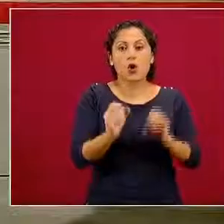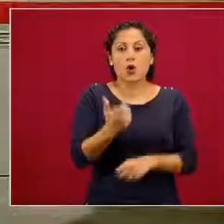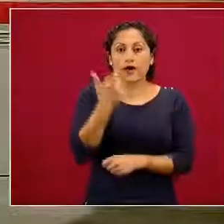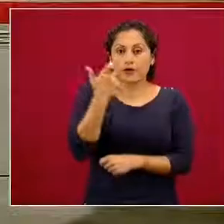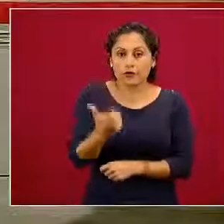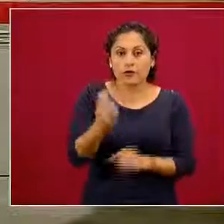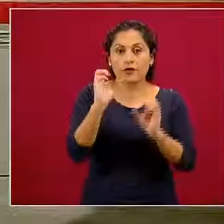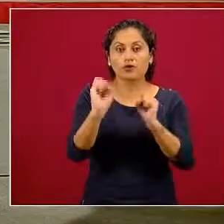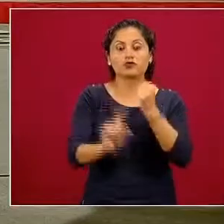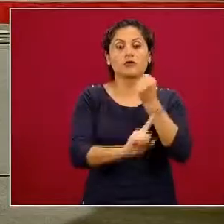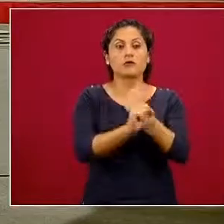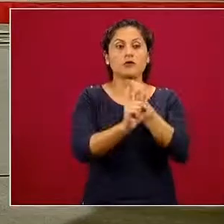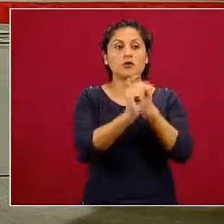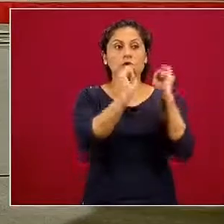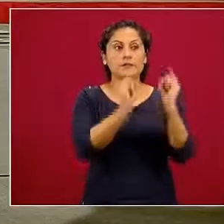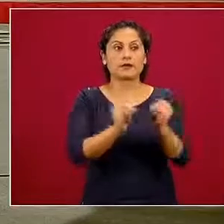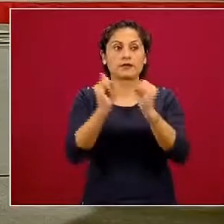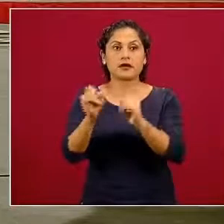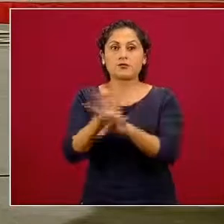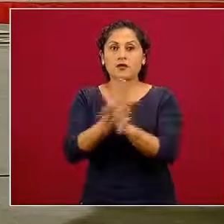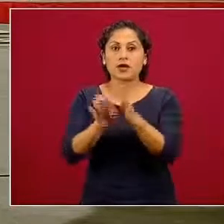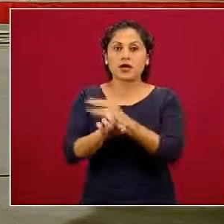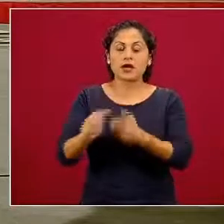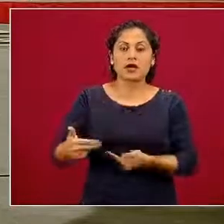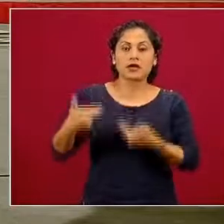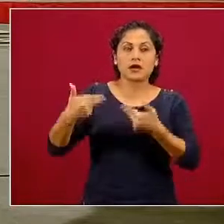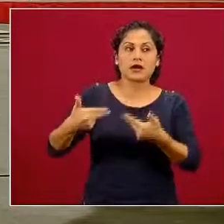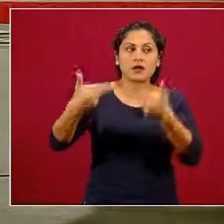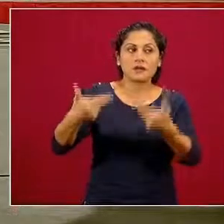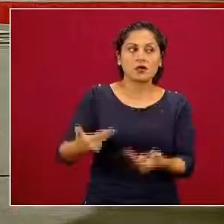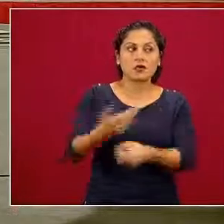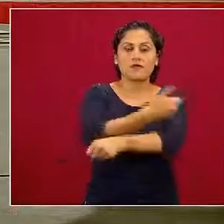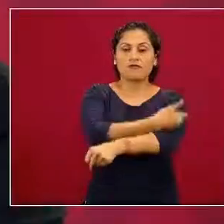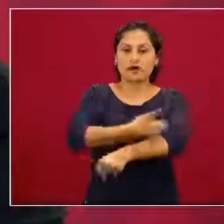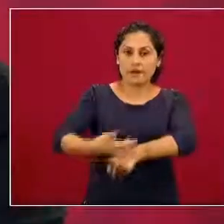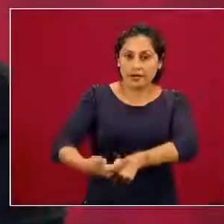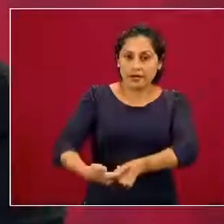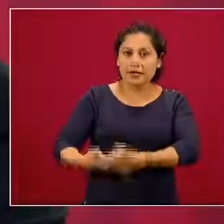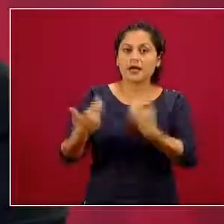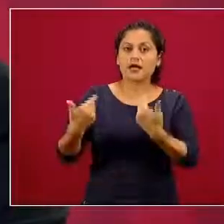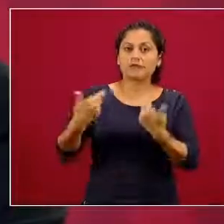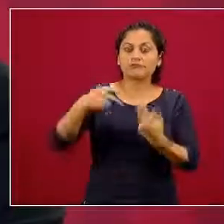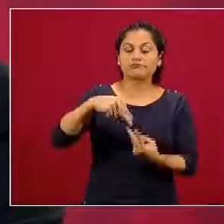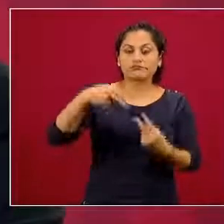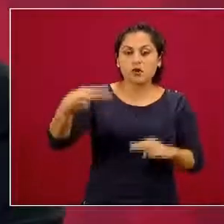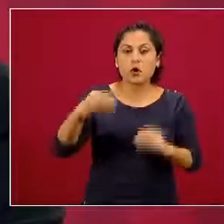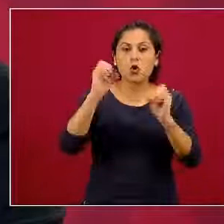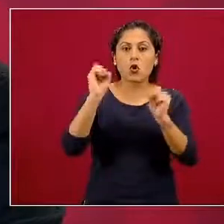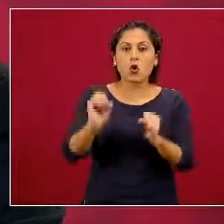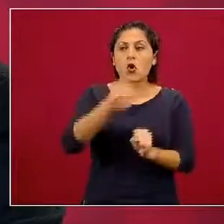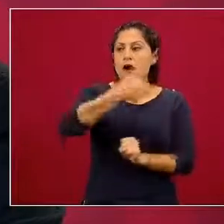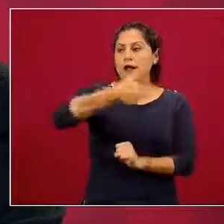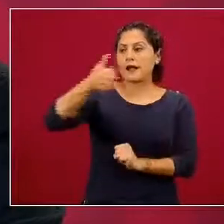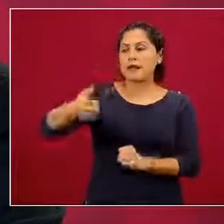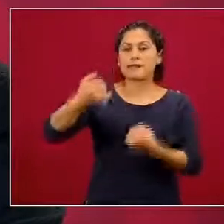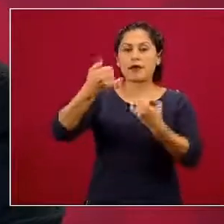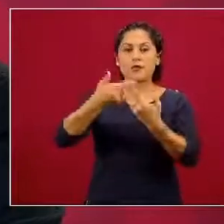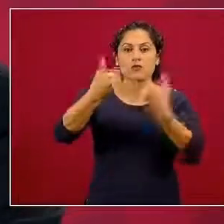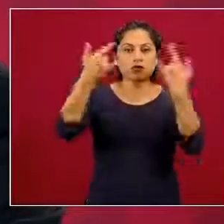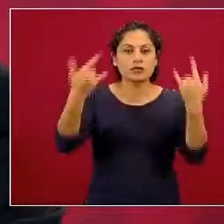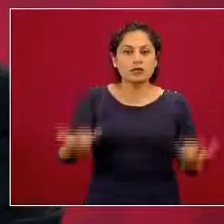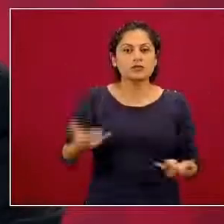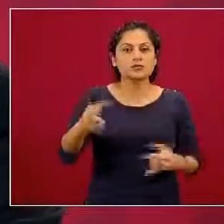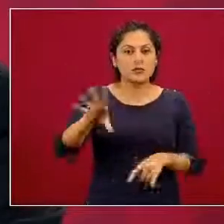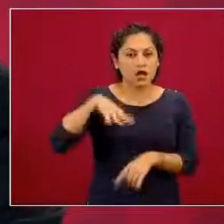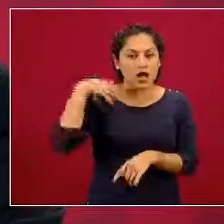individuales, como la genética, los antecedentes familiares, los antecedentes personales de abuso, la